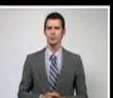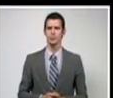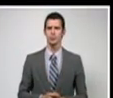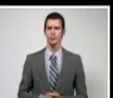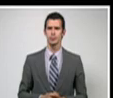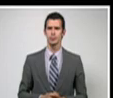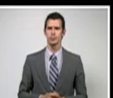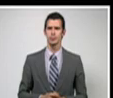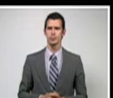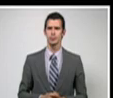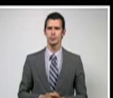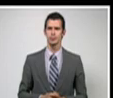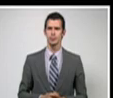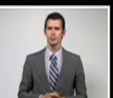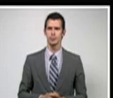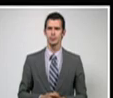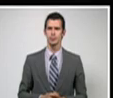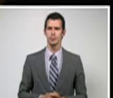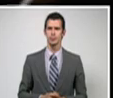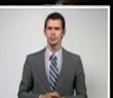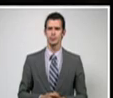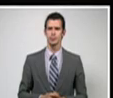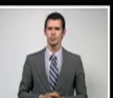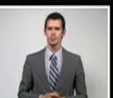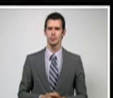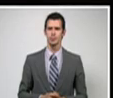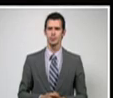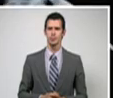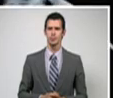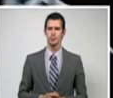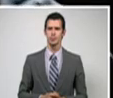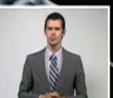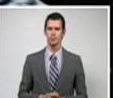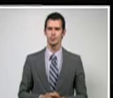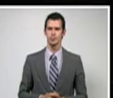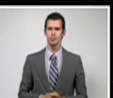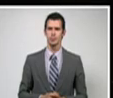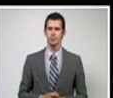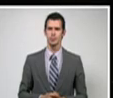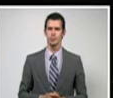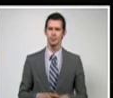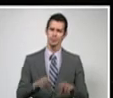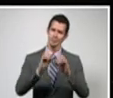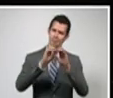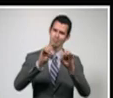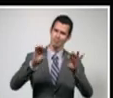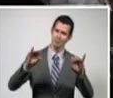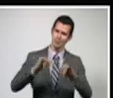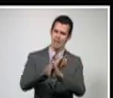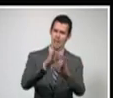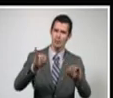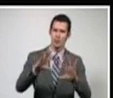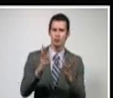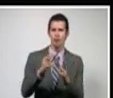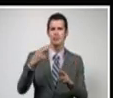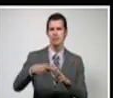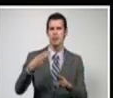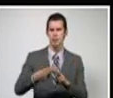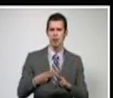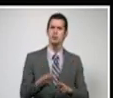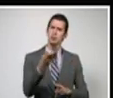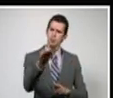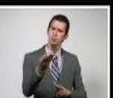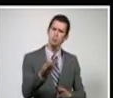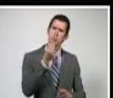Tienes la Palabra es el mensaje principal de esta conmemoración cuya campaña comunicacional ha sido diseñada por los